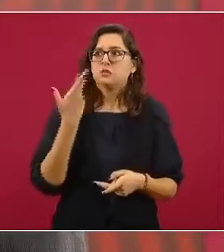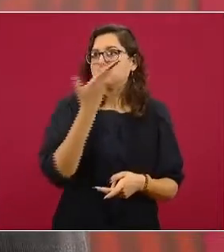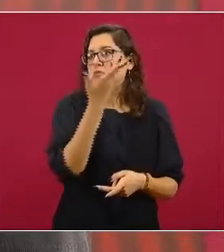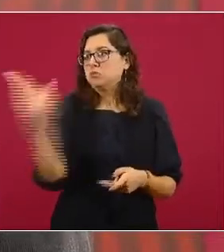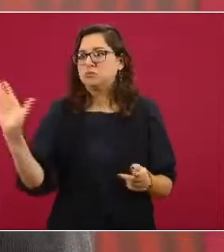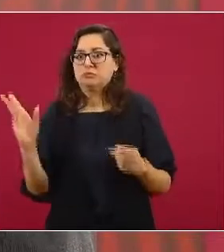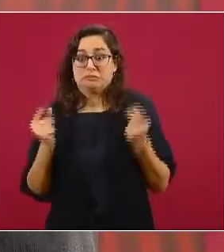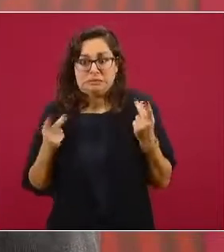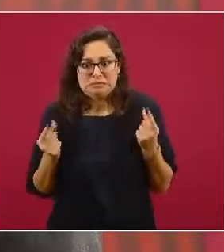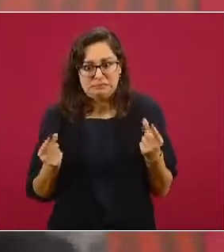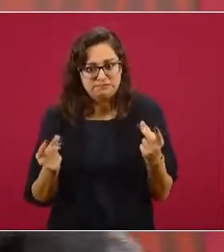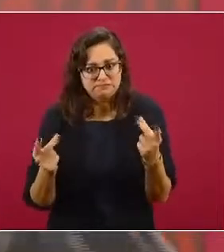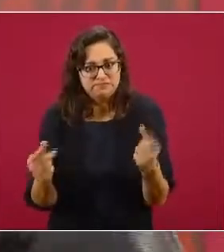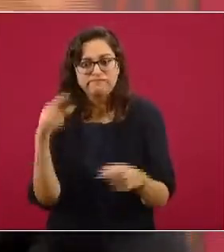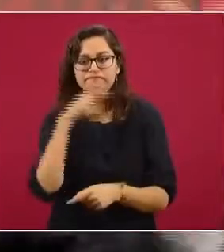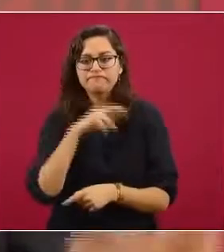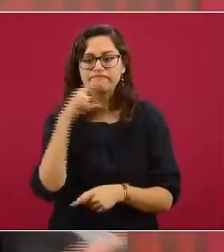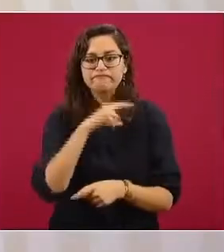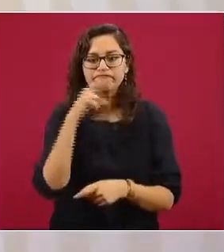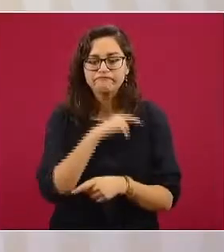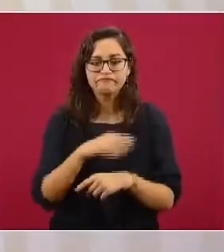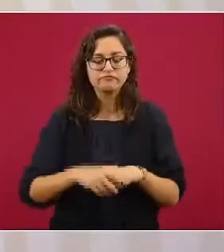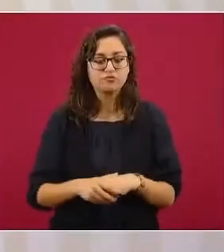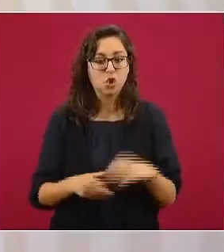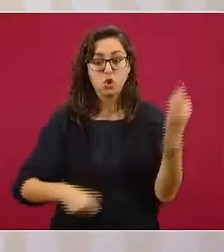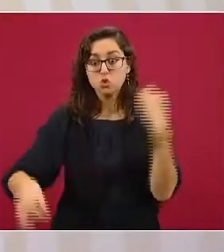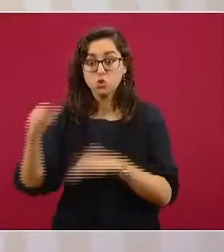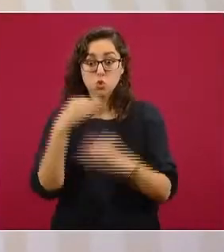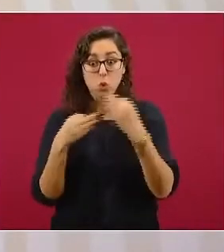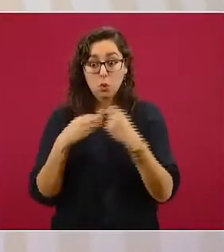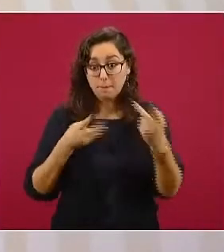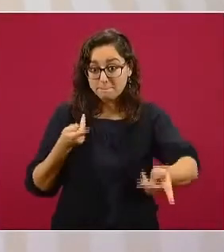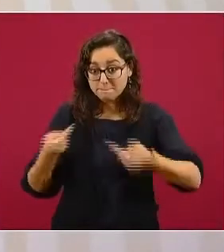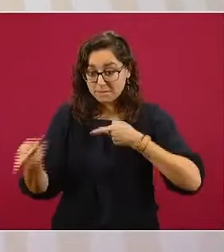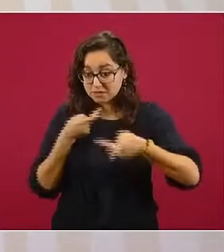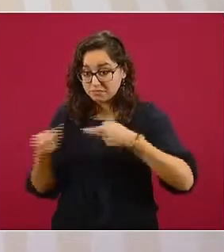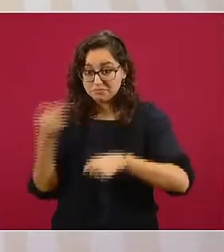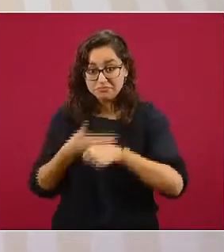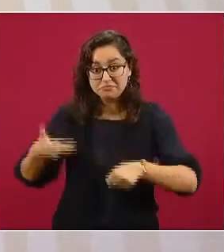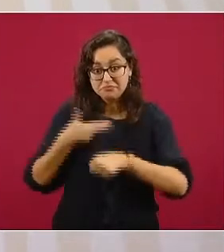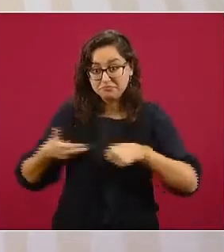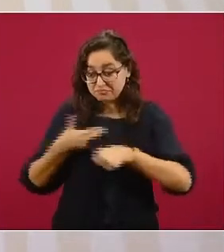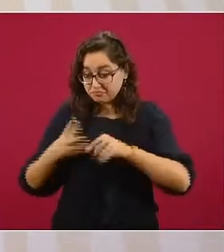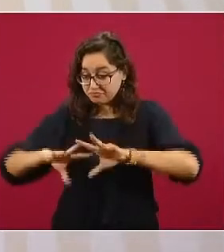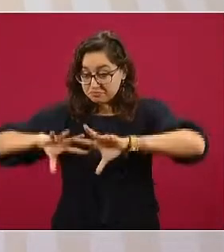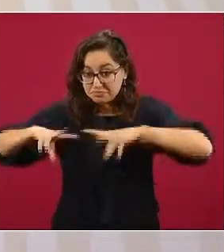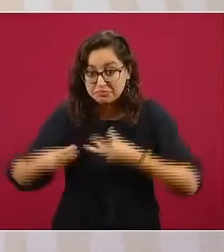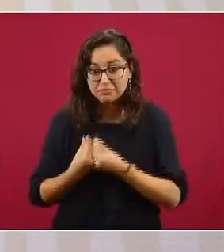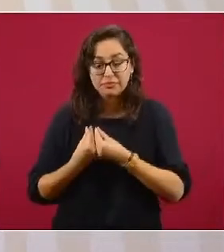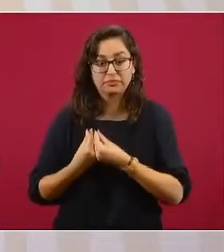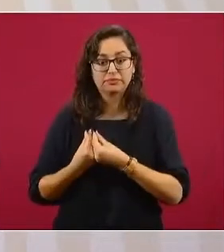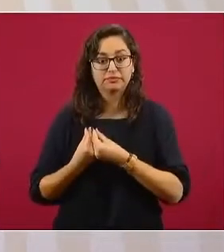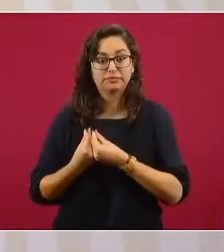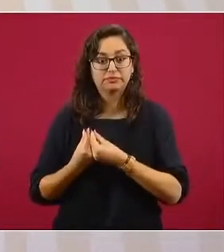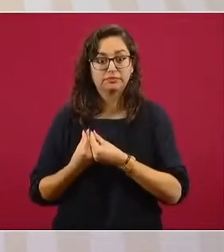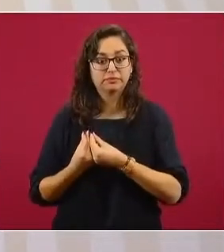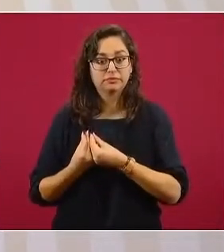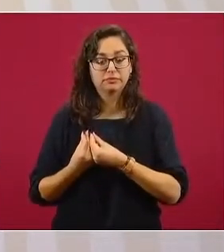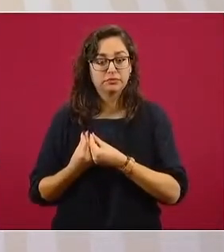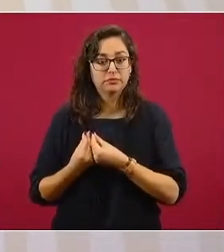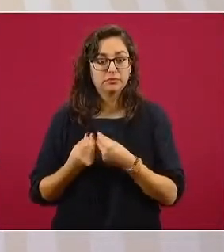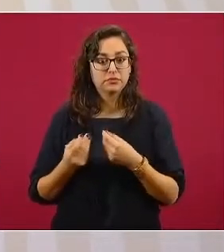armaron todo para que empezaran a llover